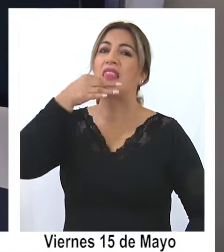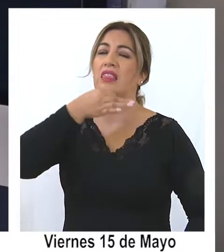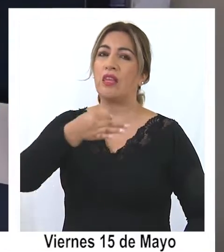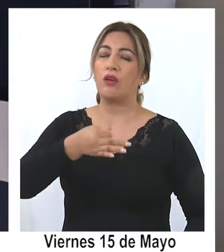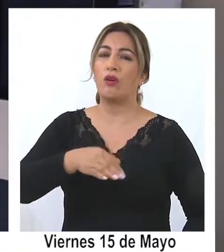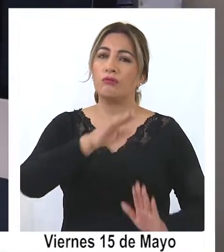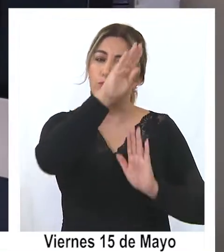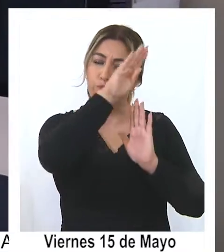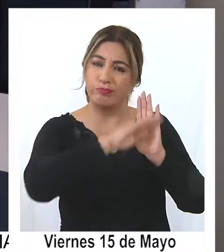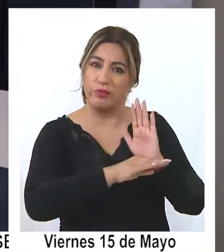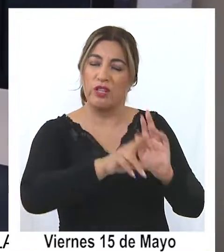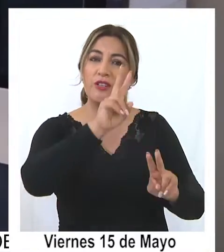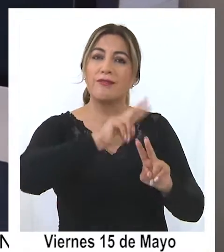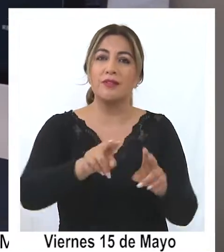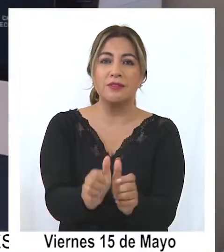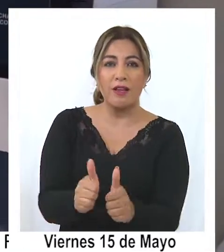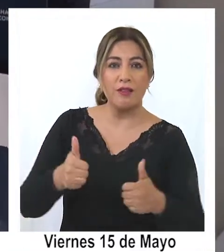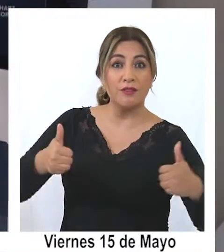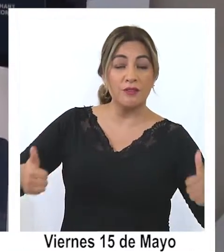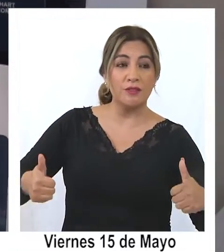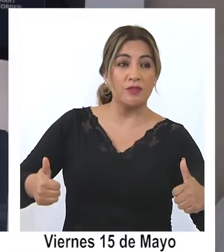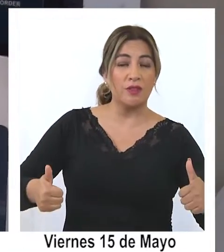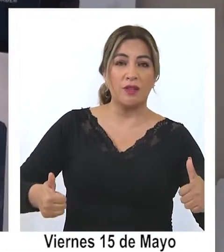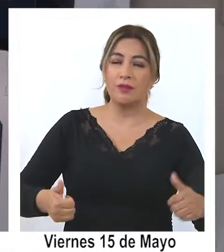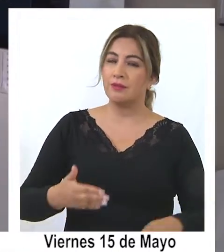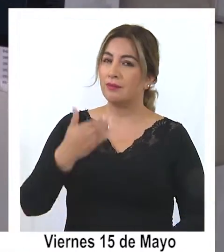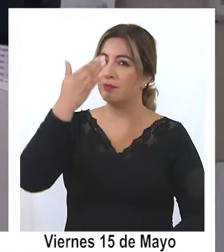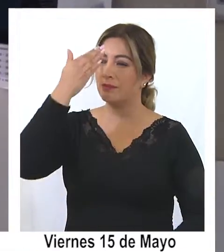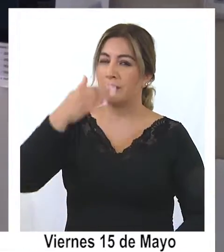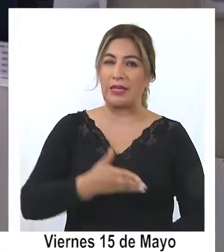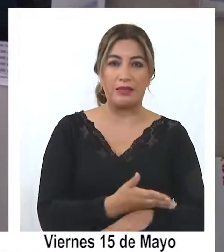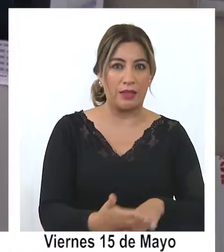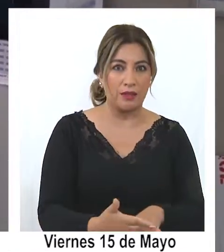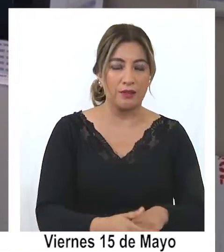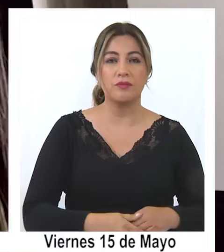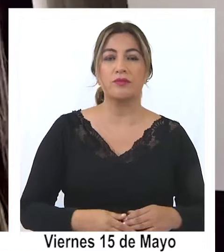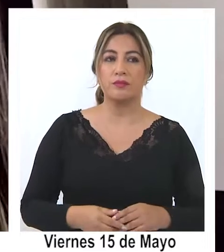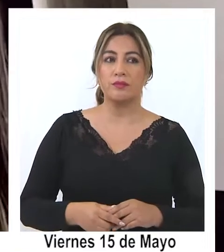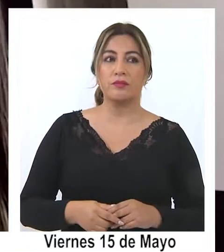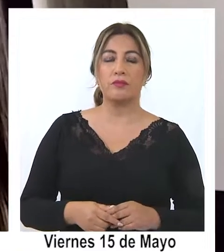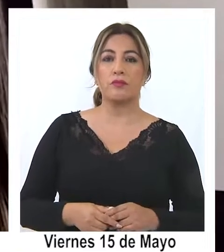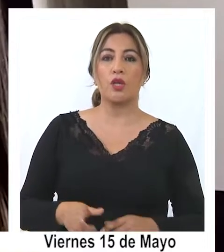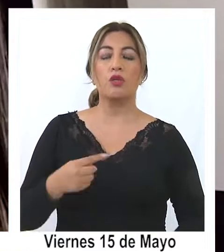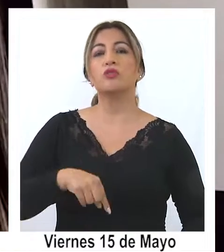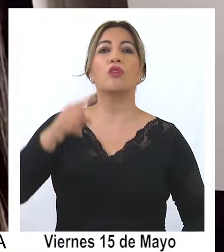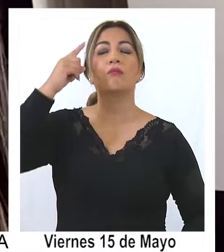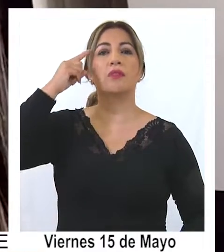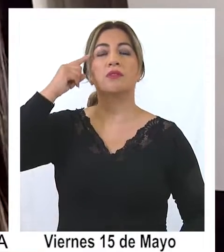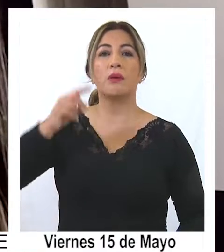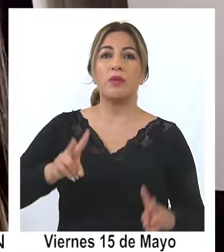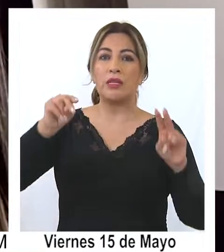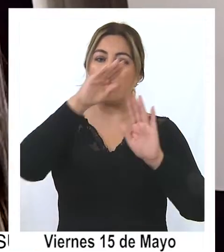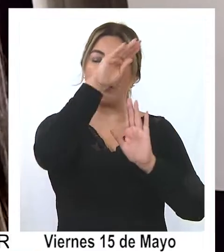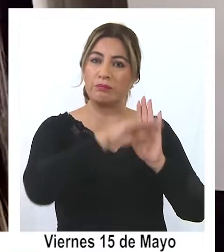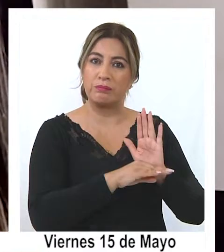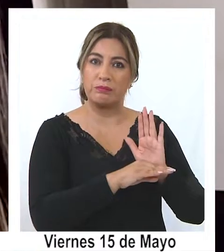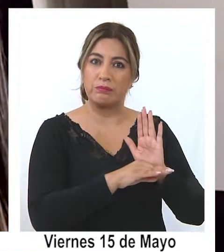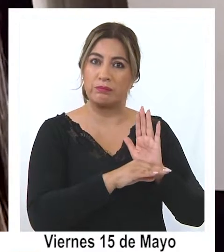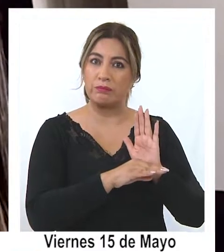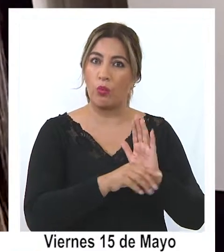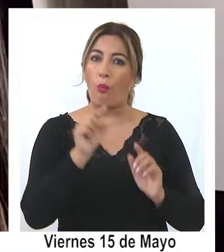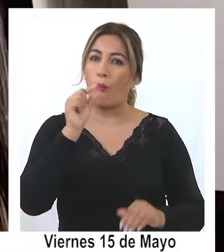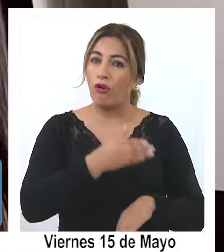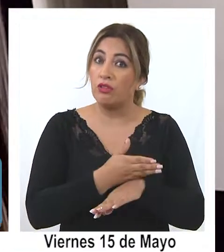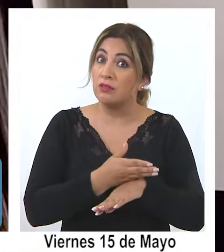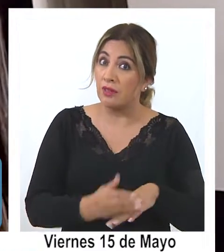las medidas adoptadas por la autoridad han sido tardías. Nos parece que las medidas han sido bastante